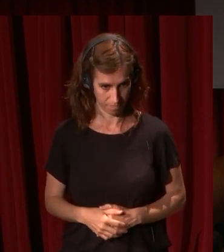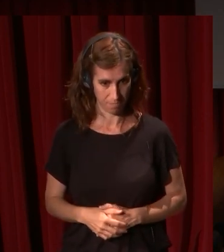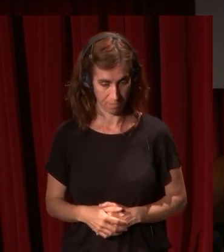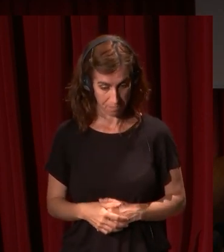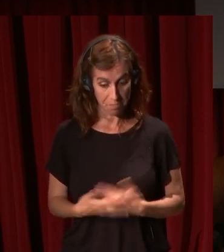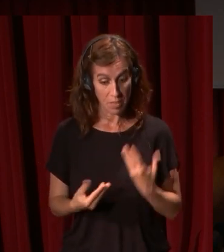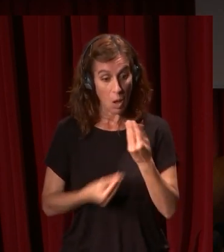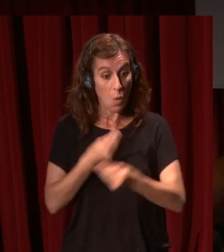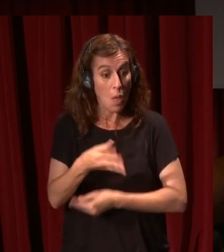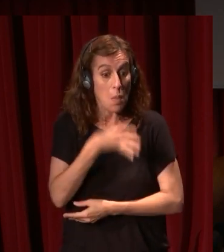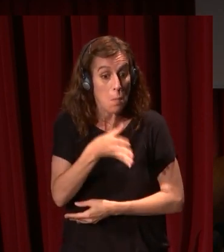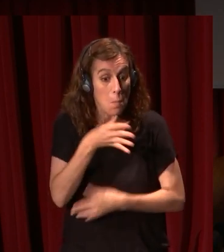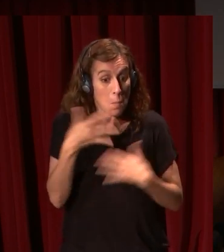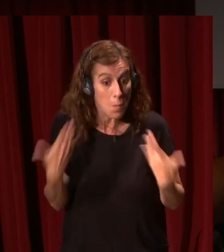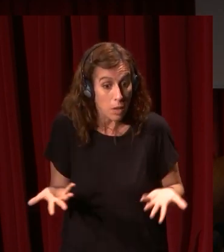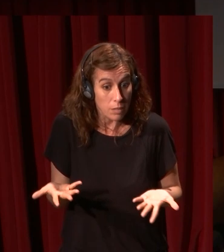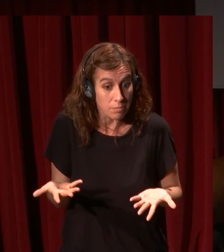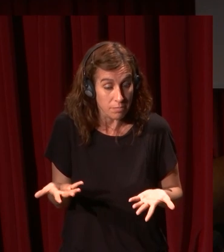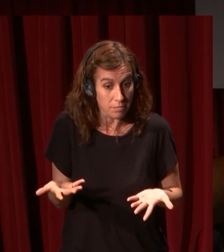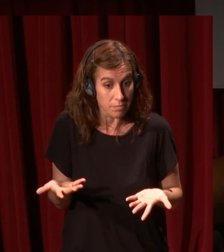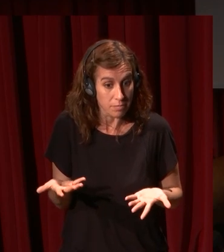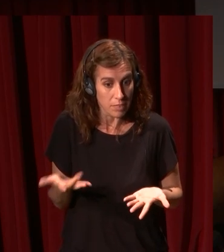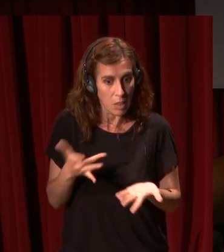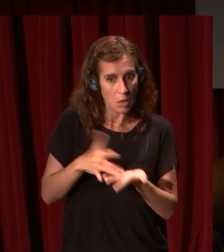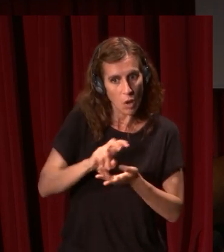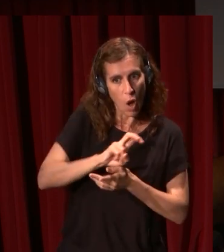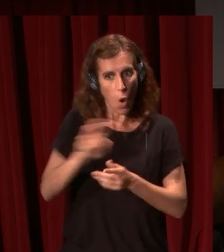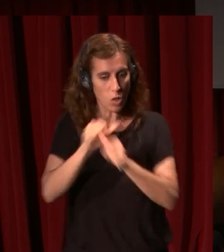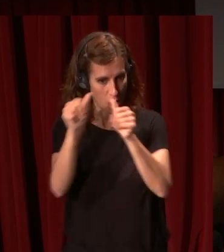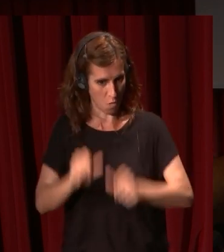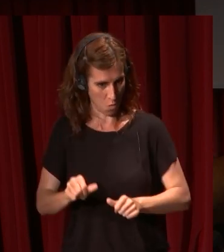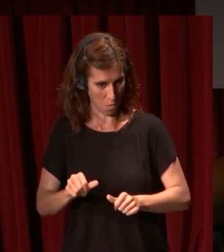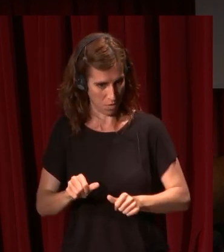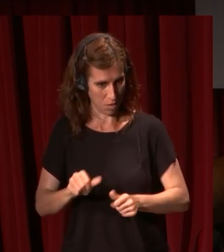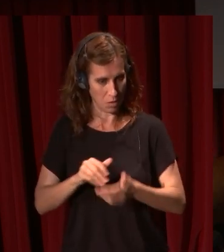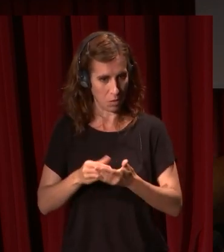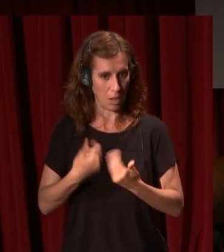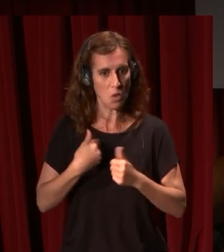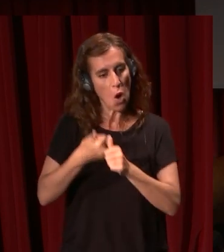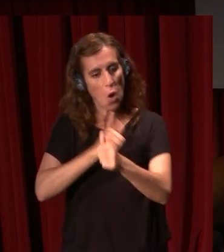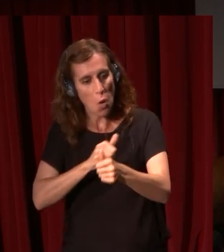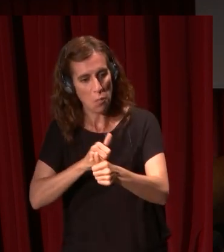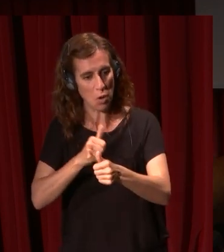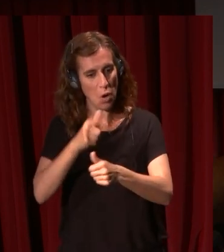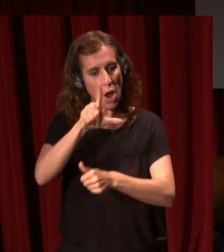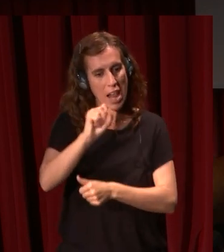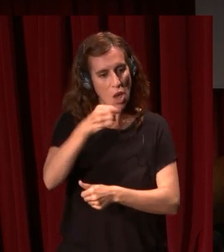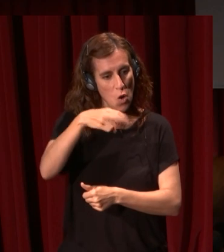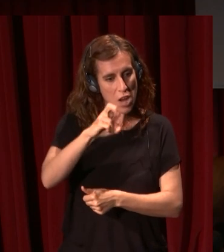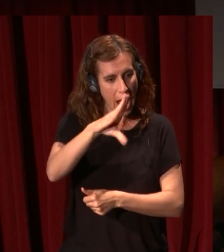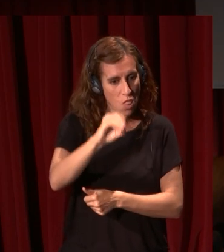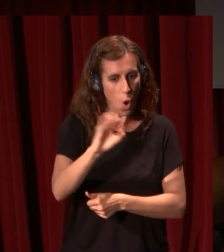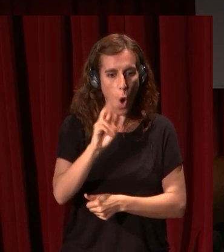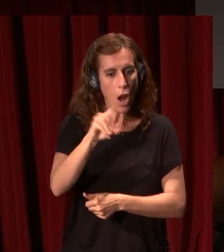Vasari lo hace para no ser un segundo pintando de otra manera para no ser un segundo Rafael o Miguel Ángel o Leonardo le inventa otra manera de pintar